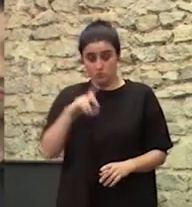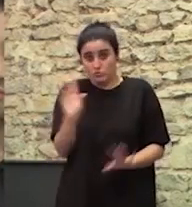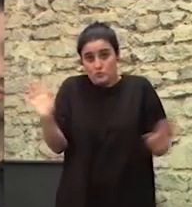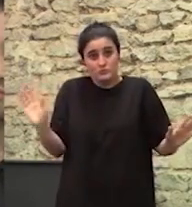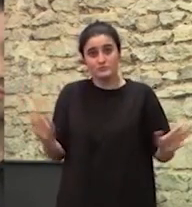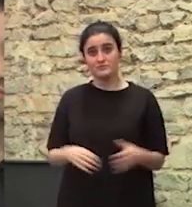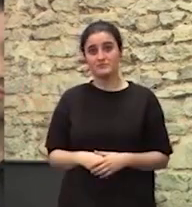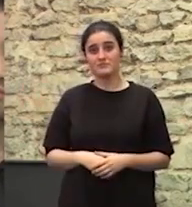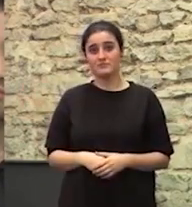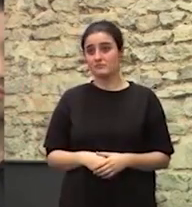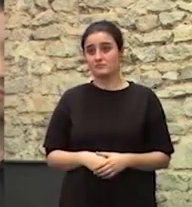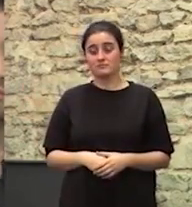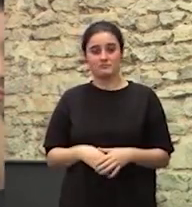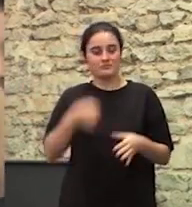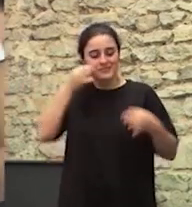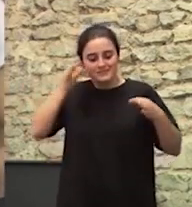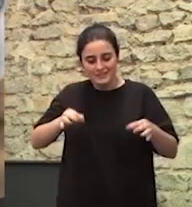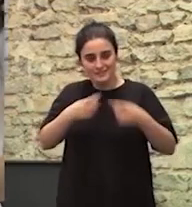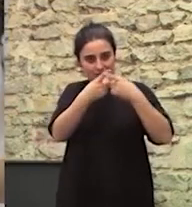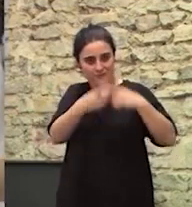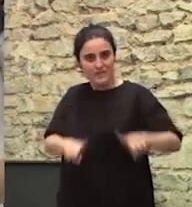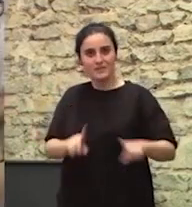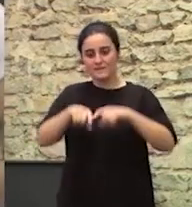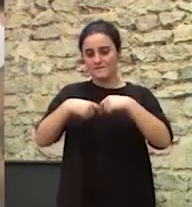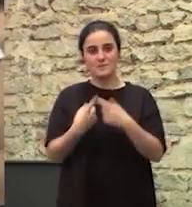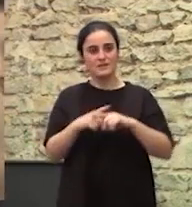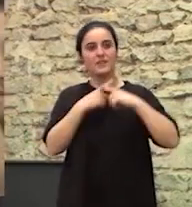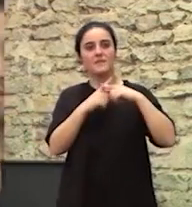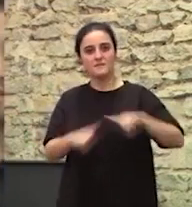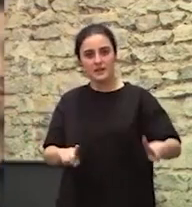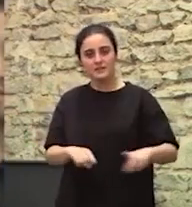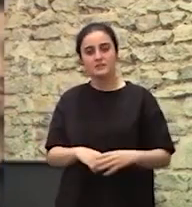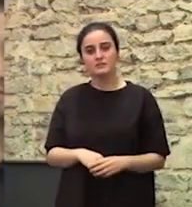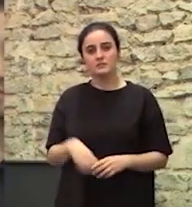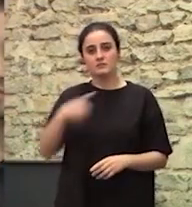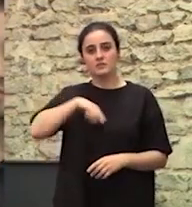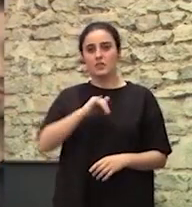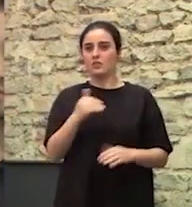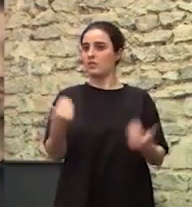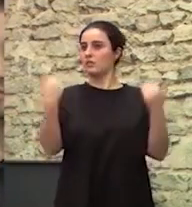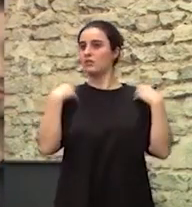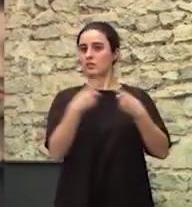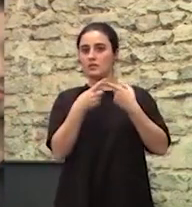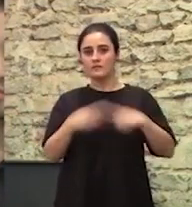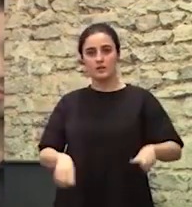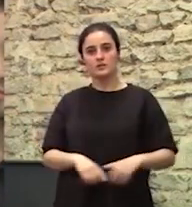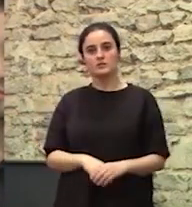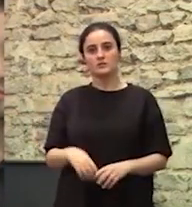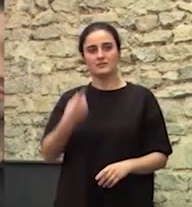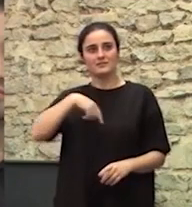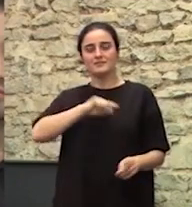vosotras Tenemos unas realidades distintas Tenemos familias distintas Tenemos responsabilidades distintas